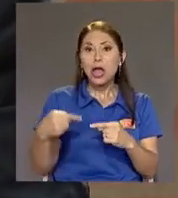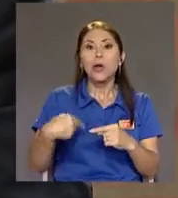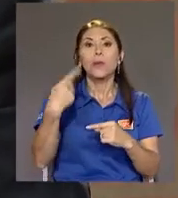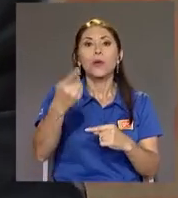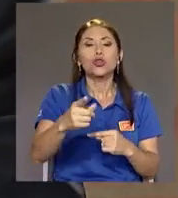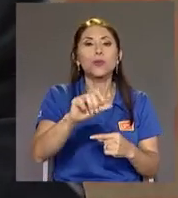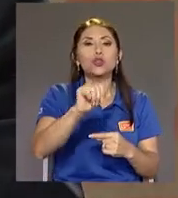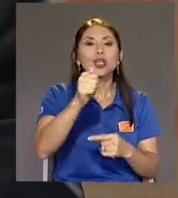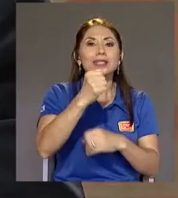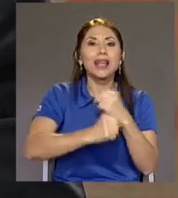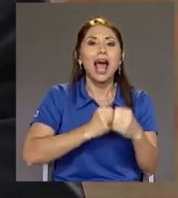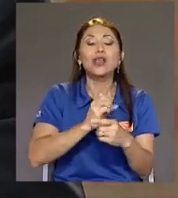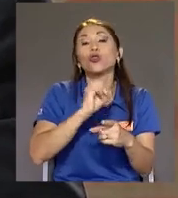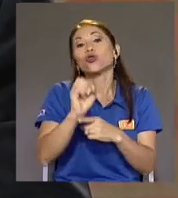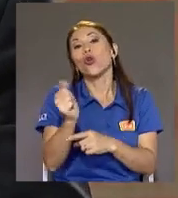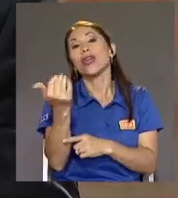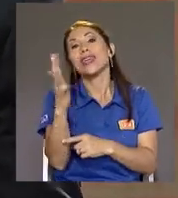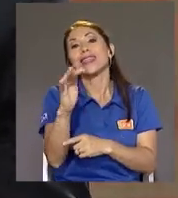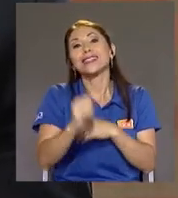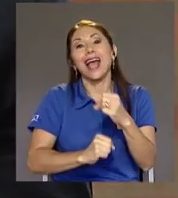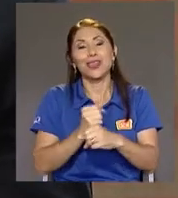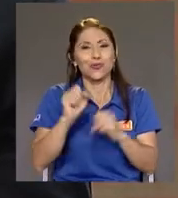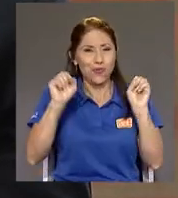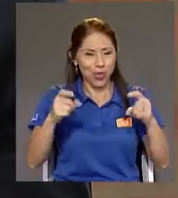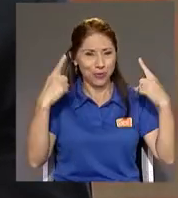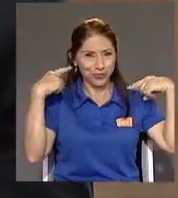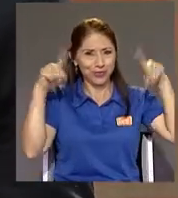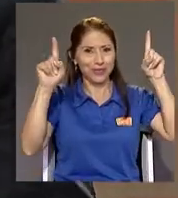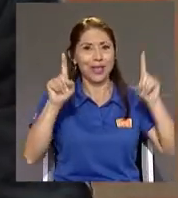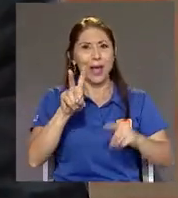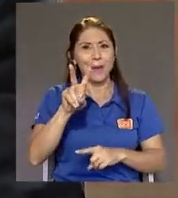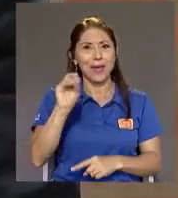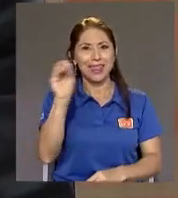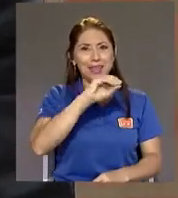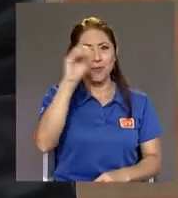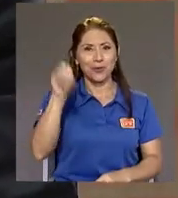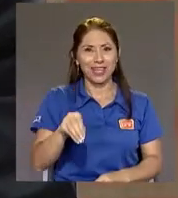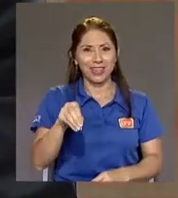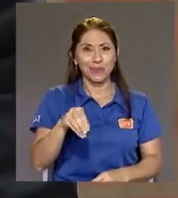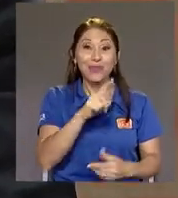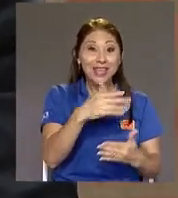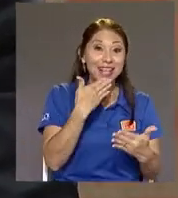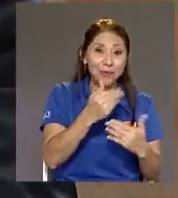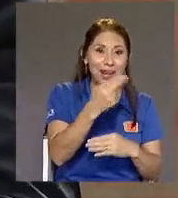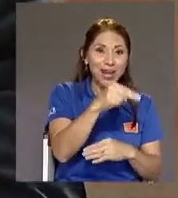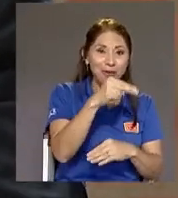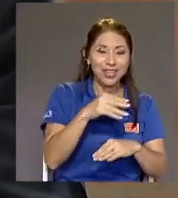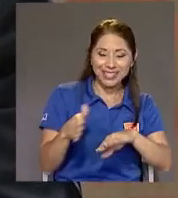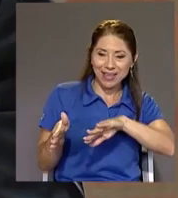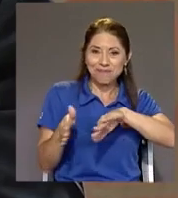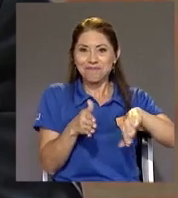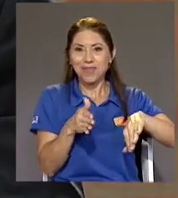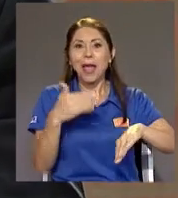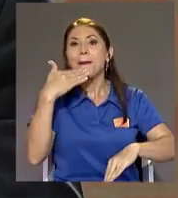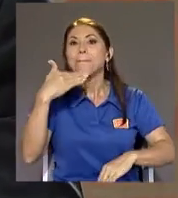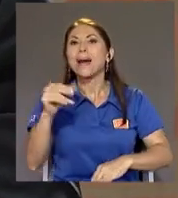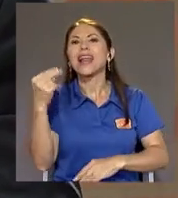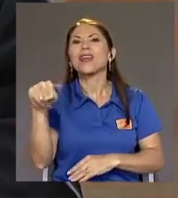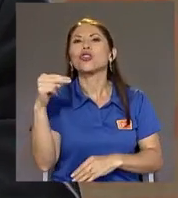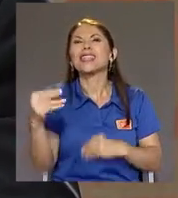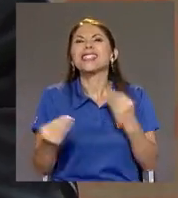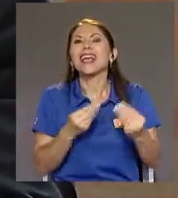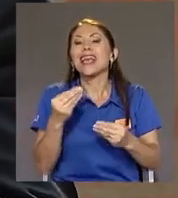Podemos llegar a 20 Esa es como la buena noticia Que tengo La mala noticia Que tengo es Los actuarios de la